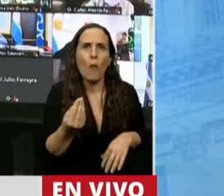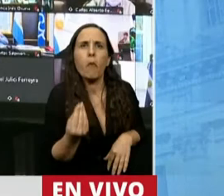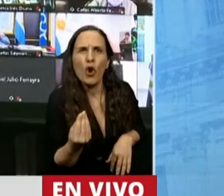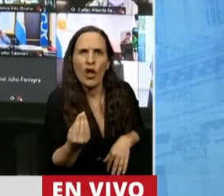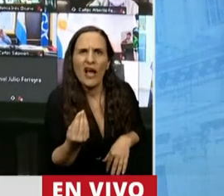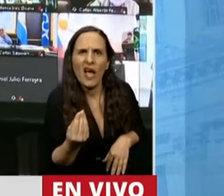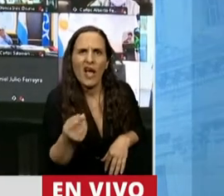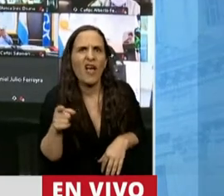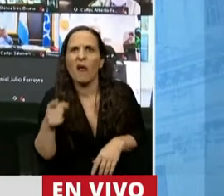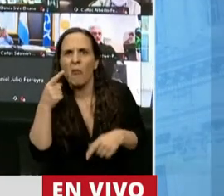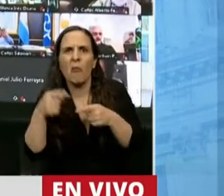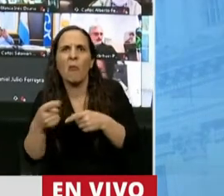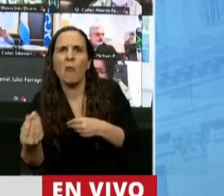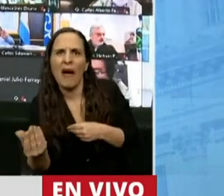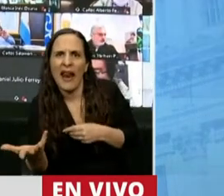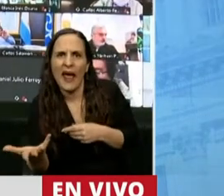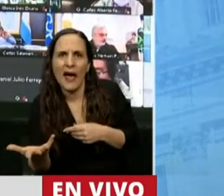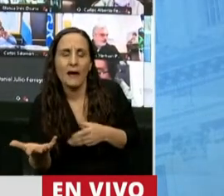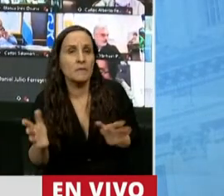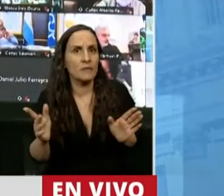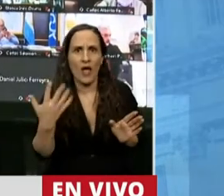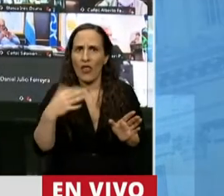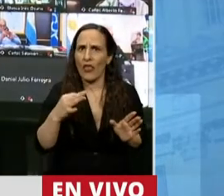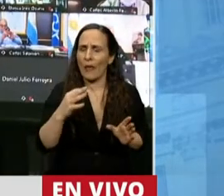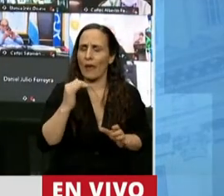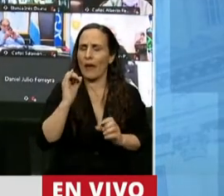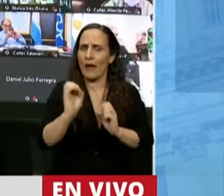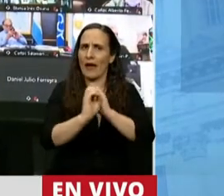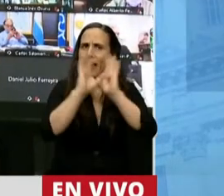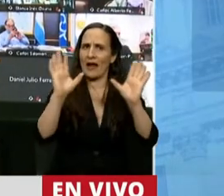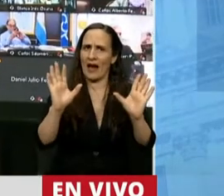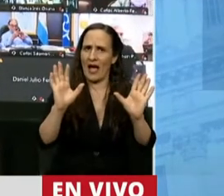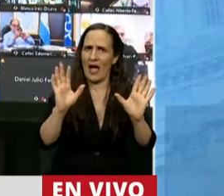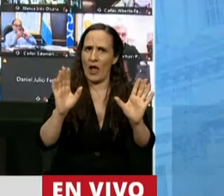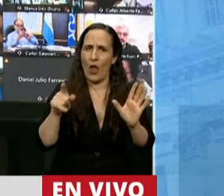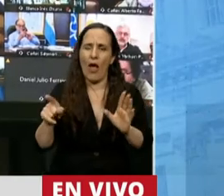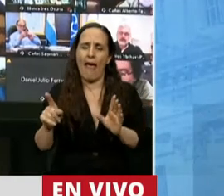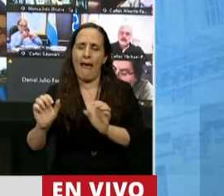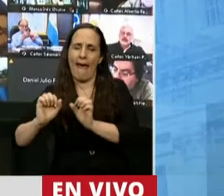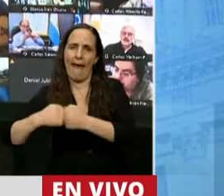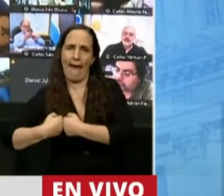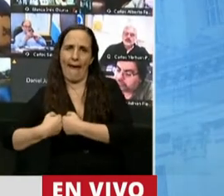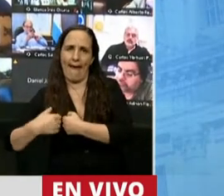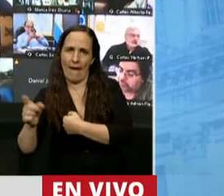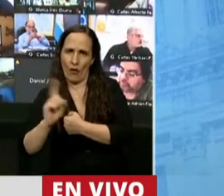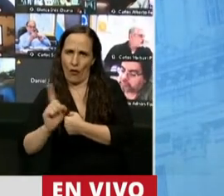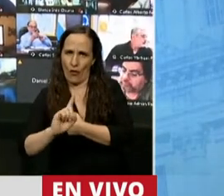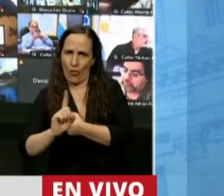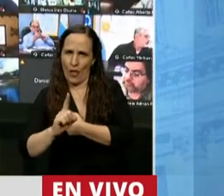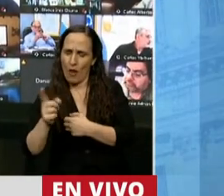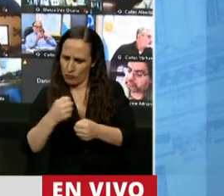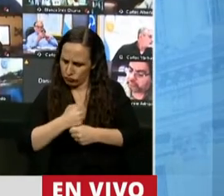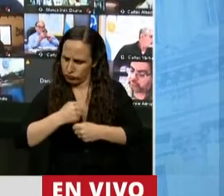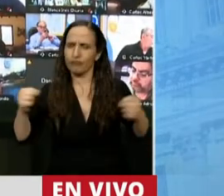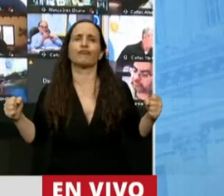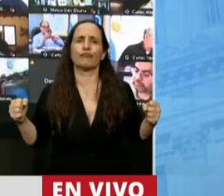Creo que a esta altura está claro, y debieran decirlo de frente, que no se escondan en subterfugios, que tengan la valentía